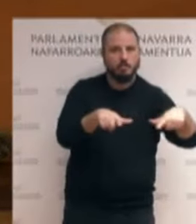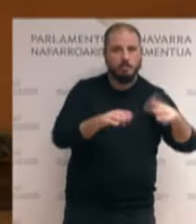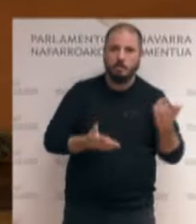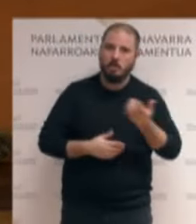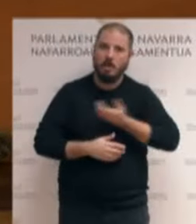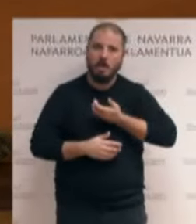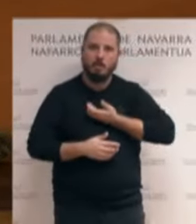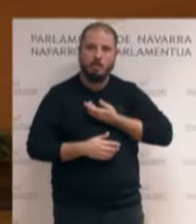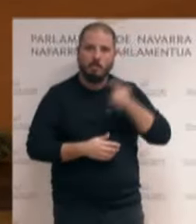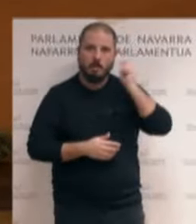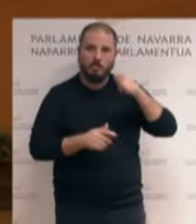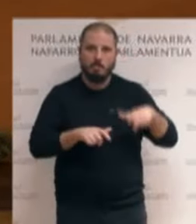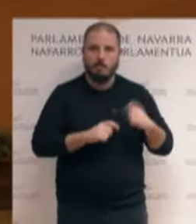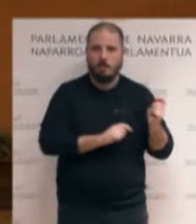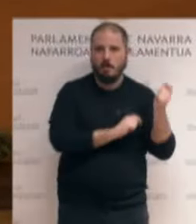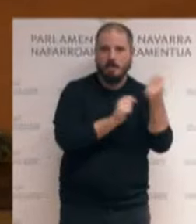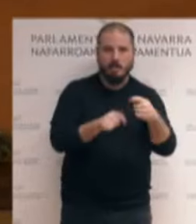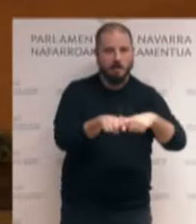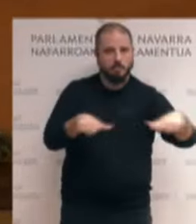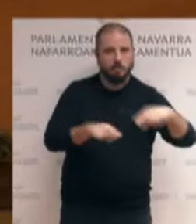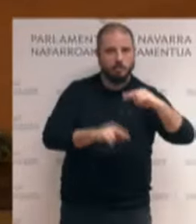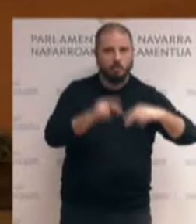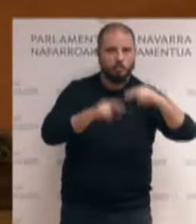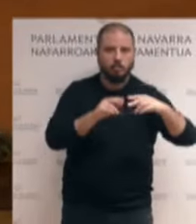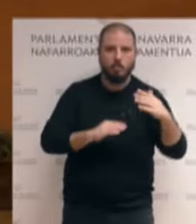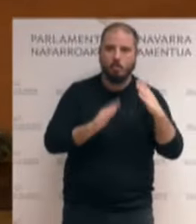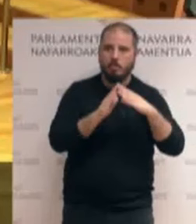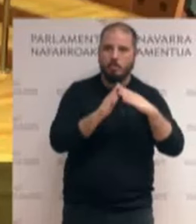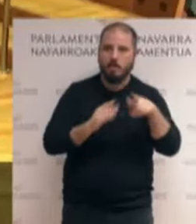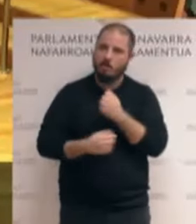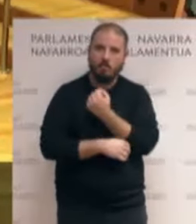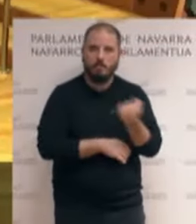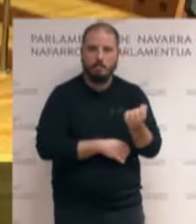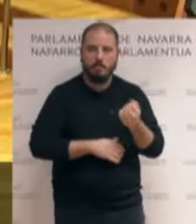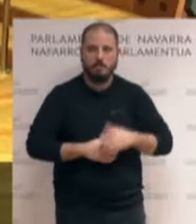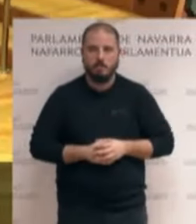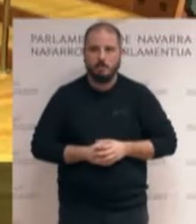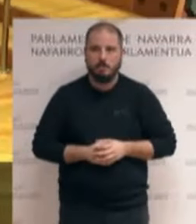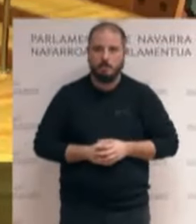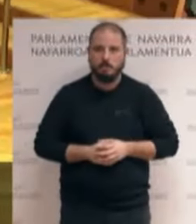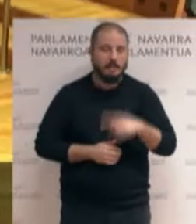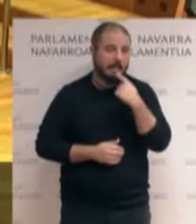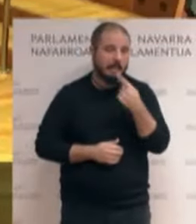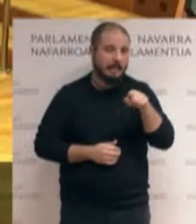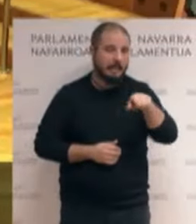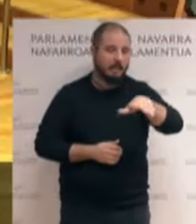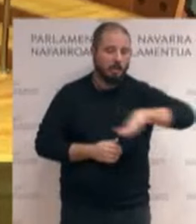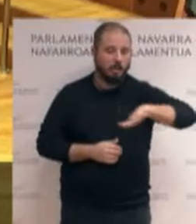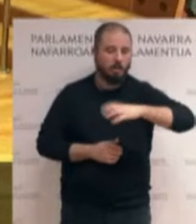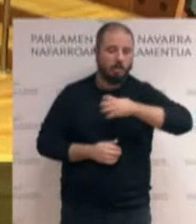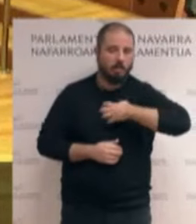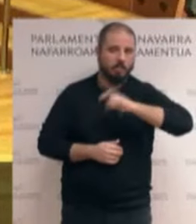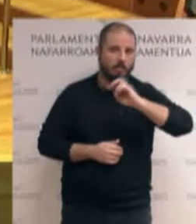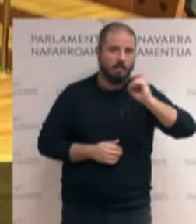de Iruña al Gobierno de Navarra para construir viviendas sociales. Diciendo, por cierto, que no se puede efectuar en esas parcelas, etcétera.